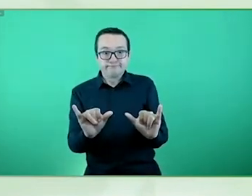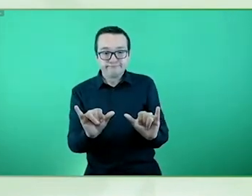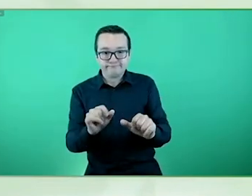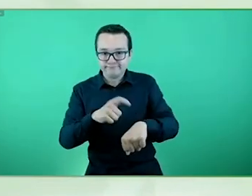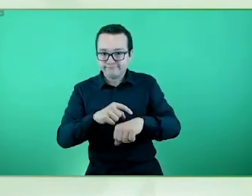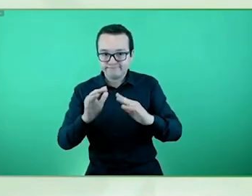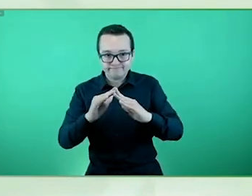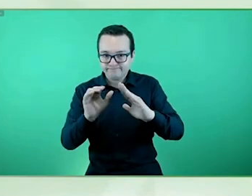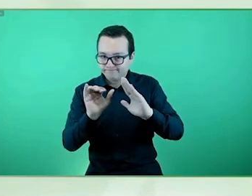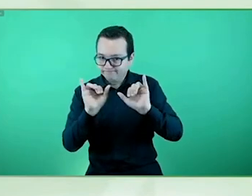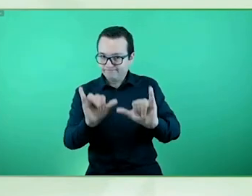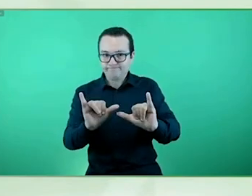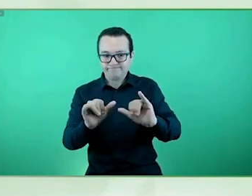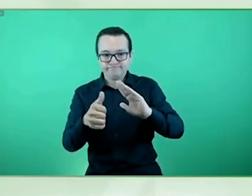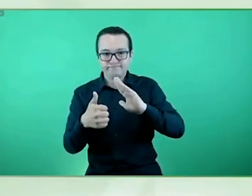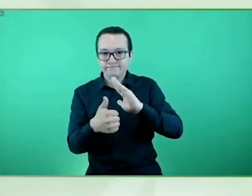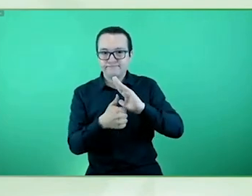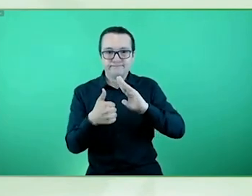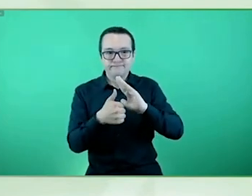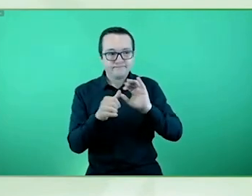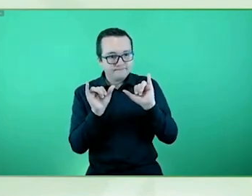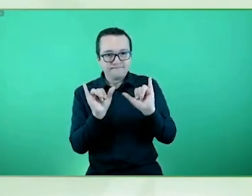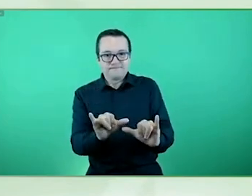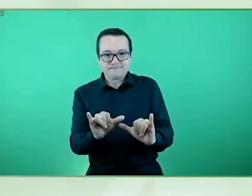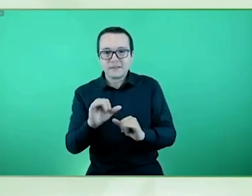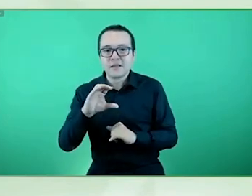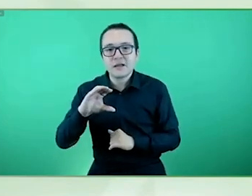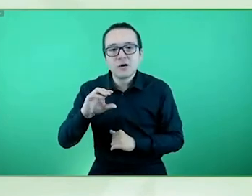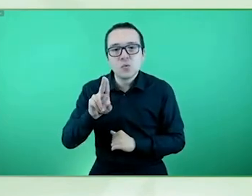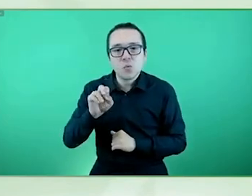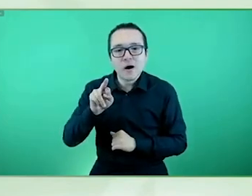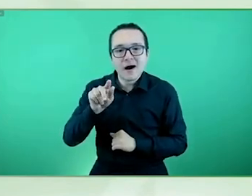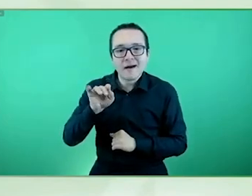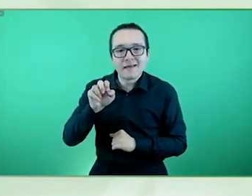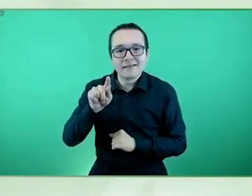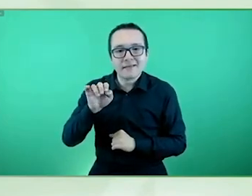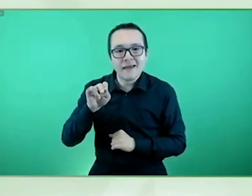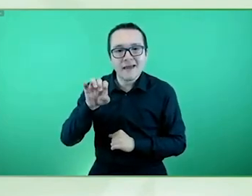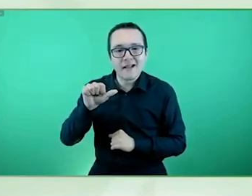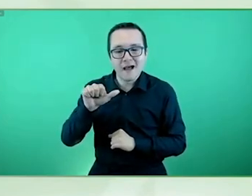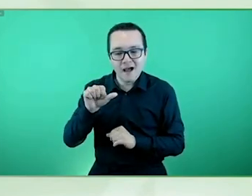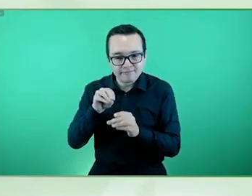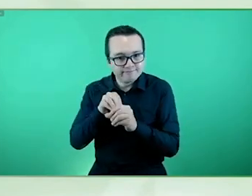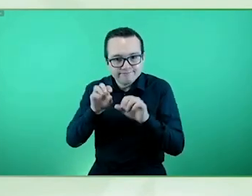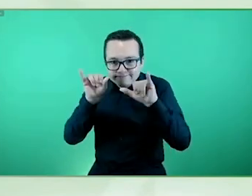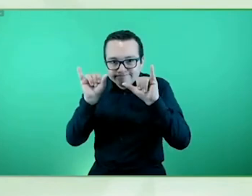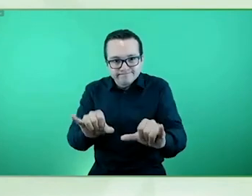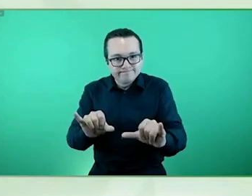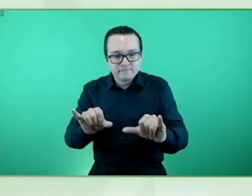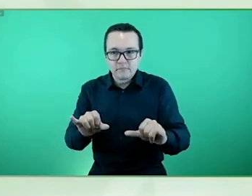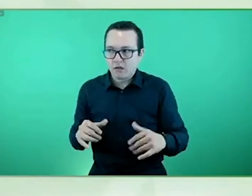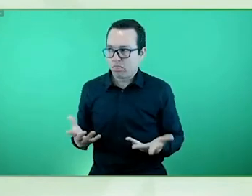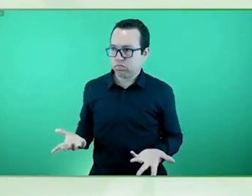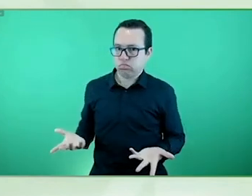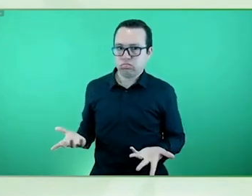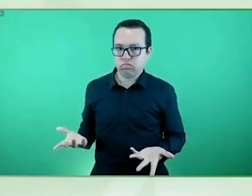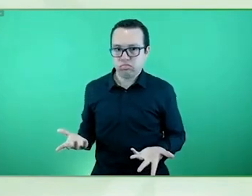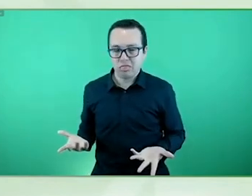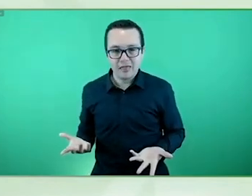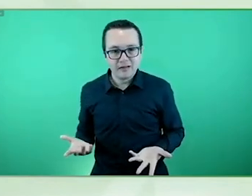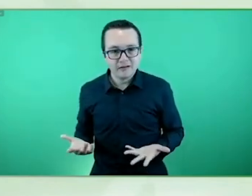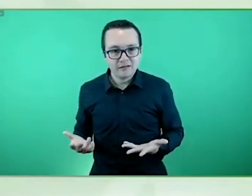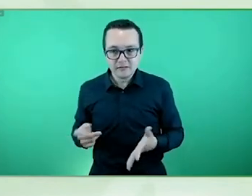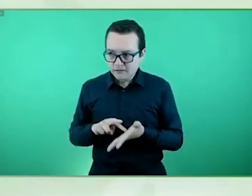en los últimos años pues también tienen impedimentos físicos y legales para poder ejercer el derecho